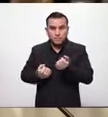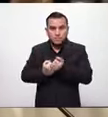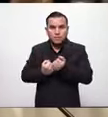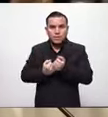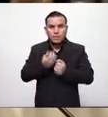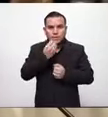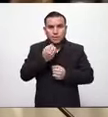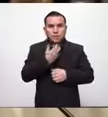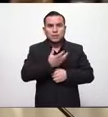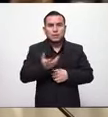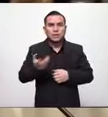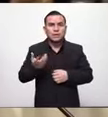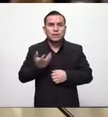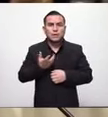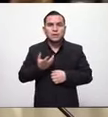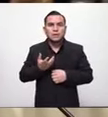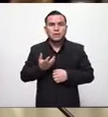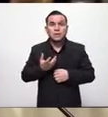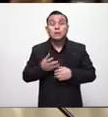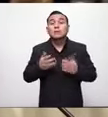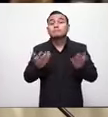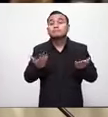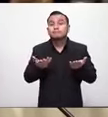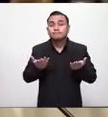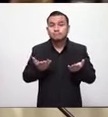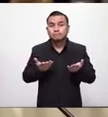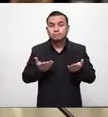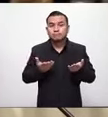contenido como para